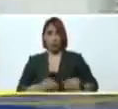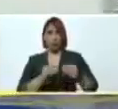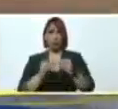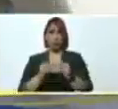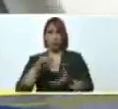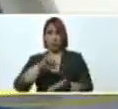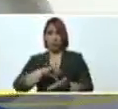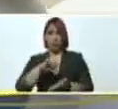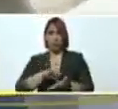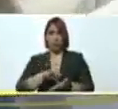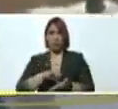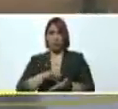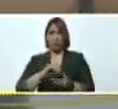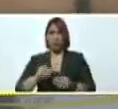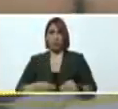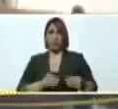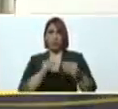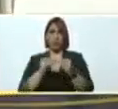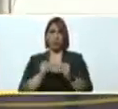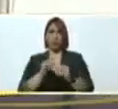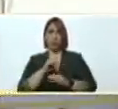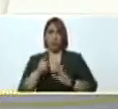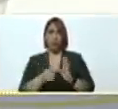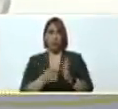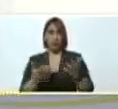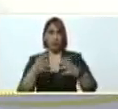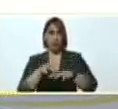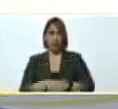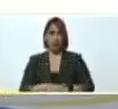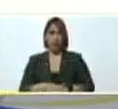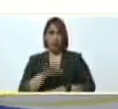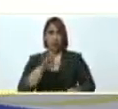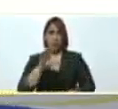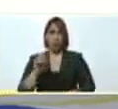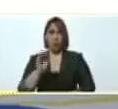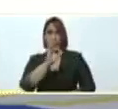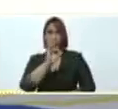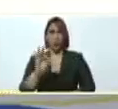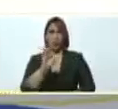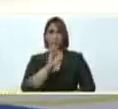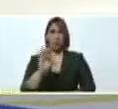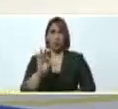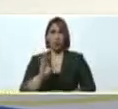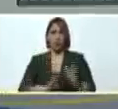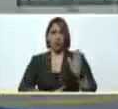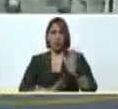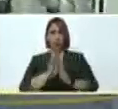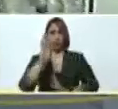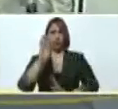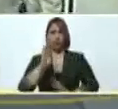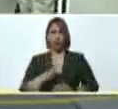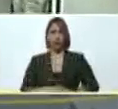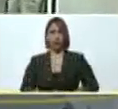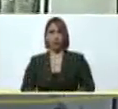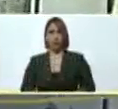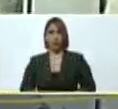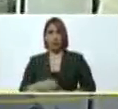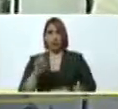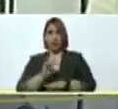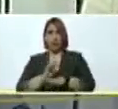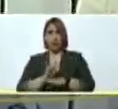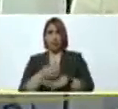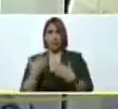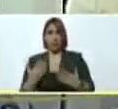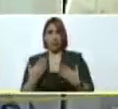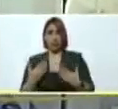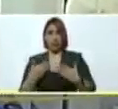este centro una rehabilitación realmente integral presidente un 50% de crecimiento de la emergencia la emergencia que es